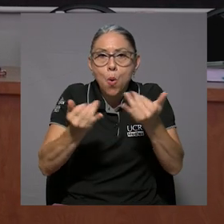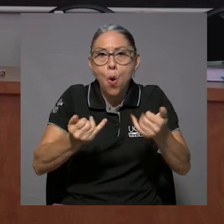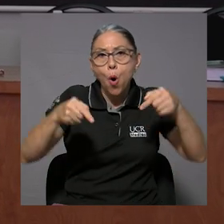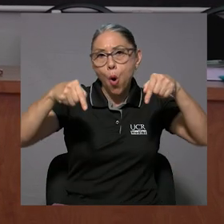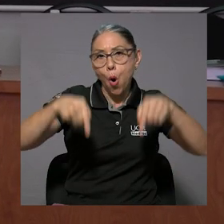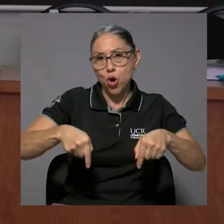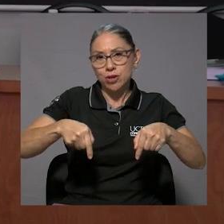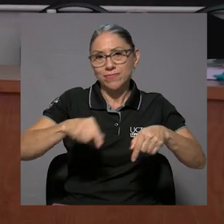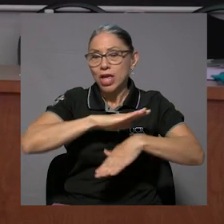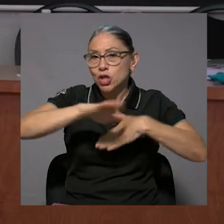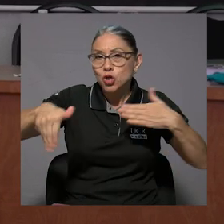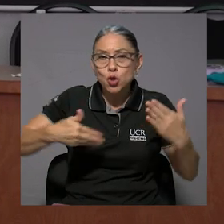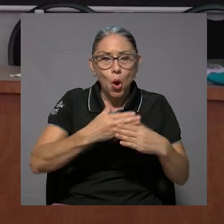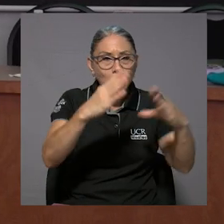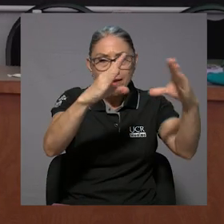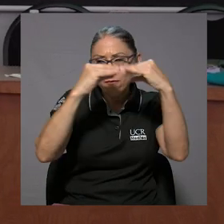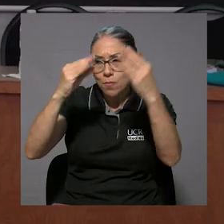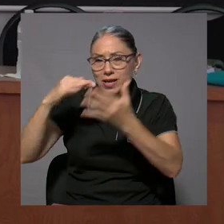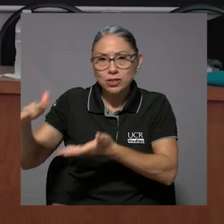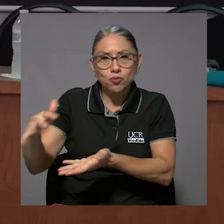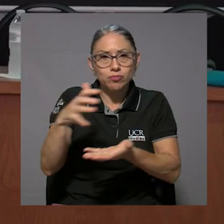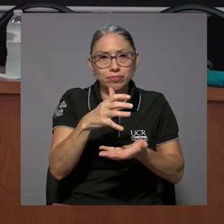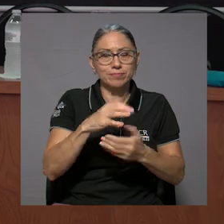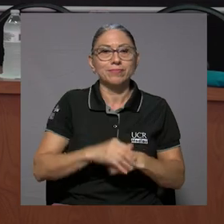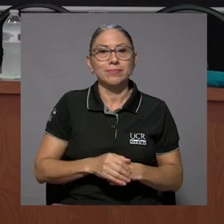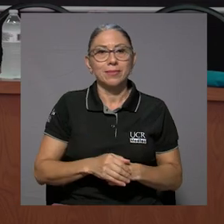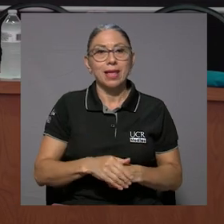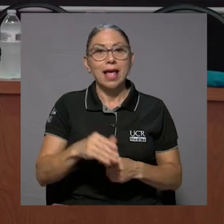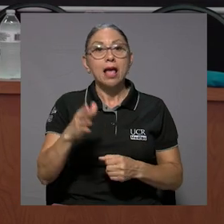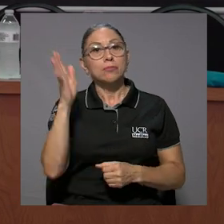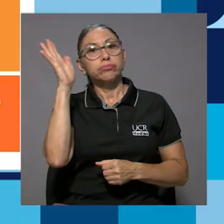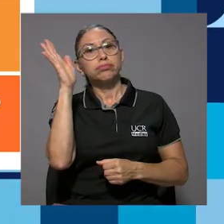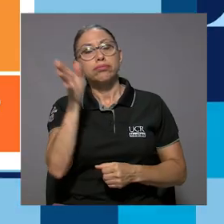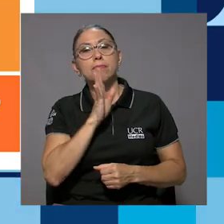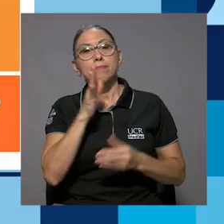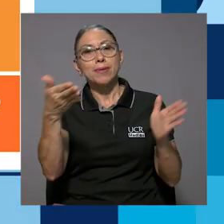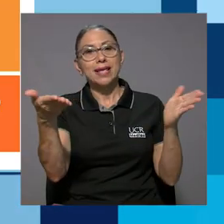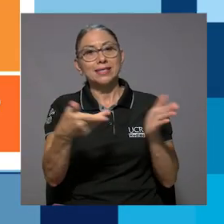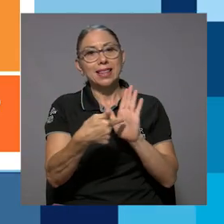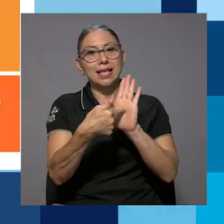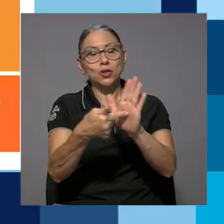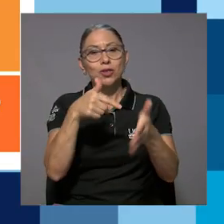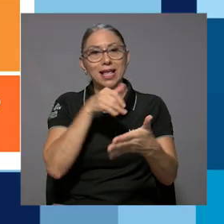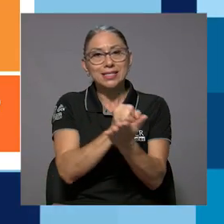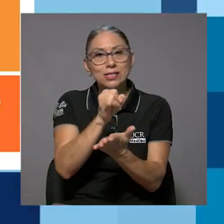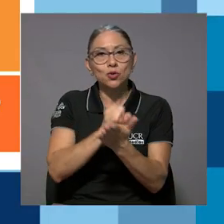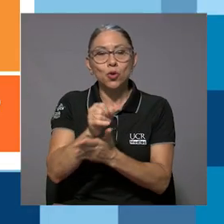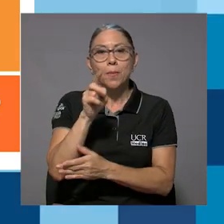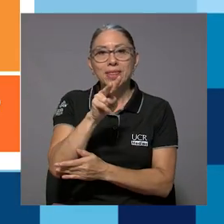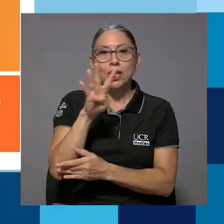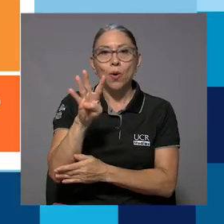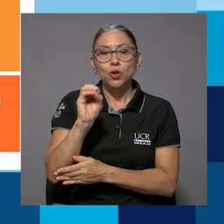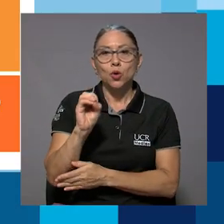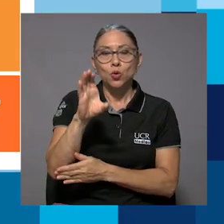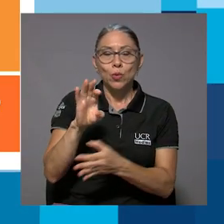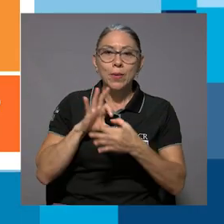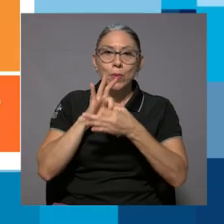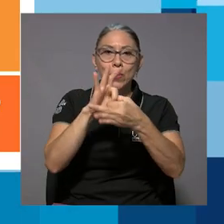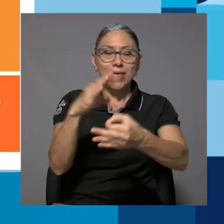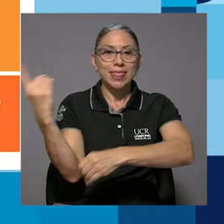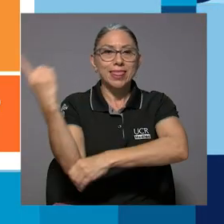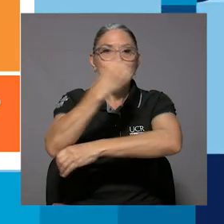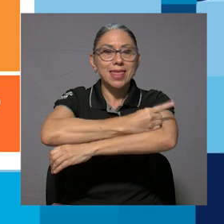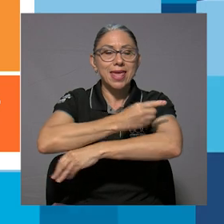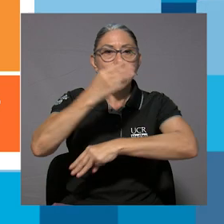deberían rescatar hoy exactamente toda esa información. La presentación de este estudio se realizó el